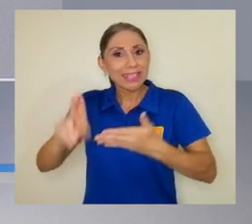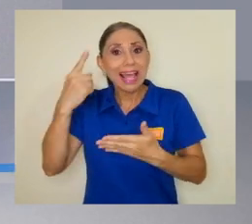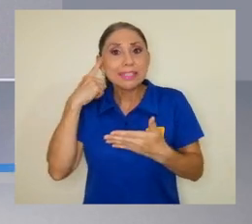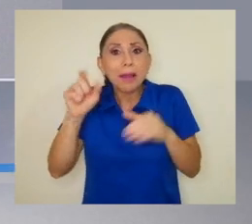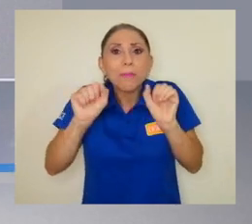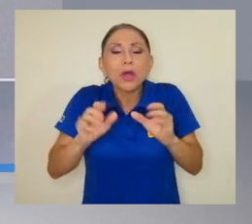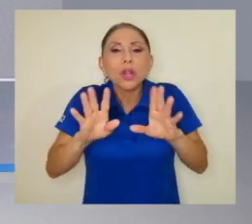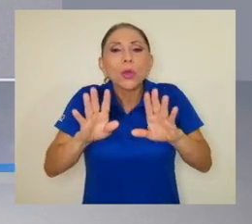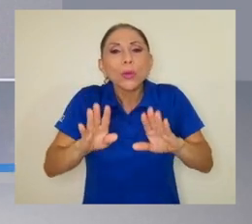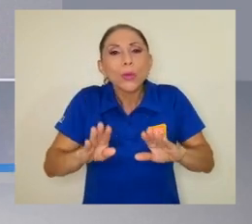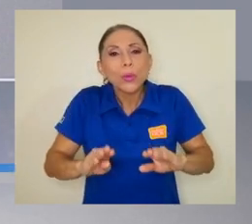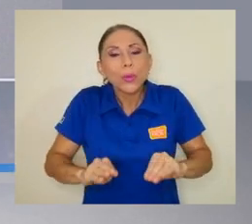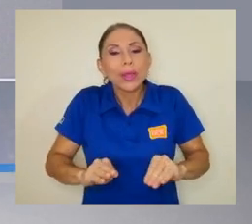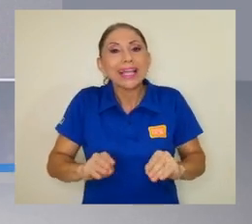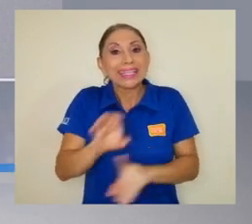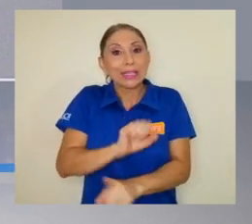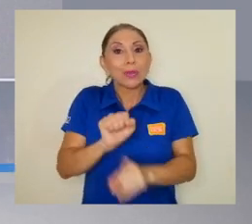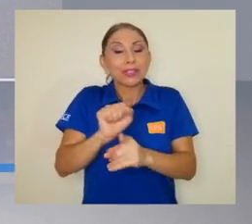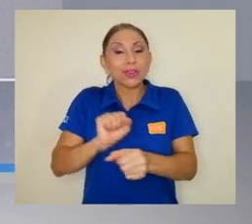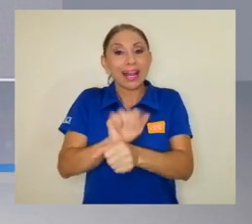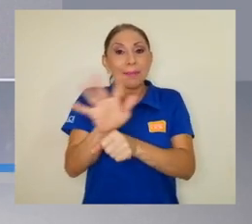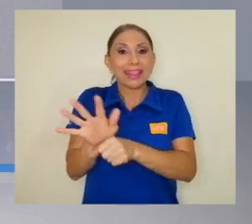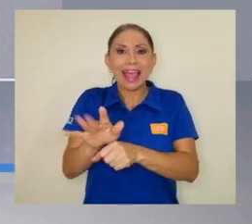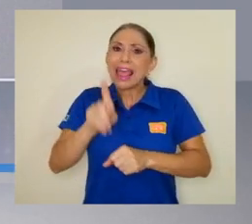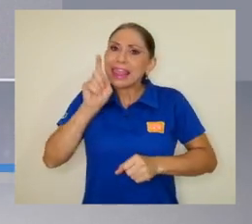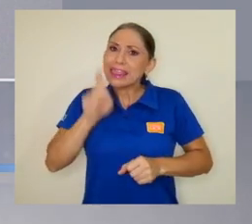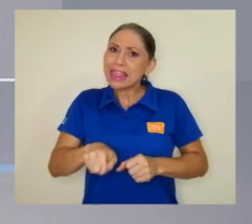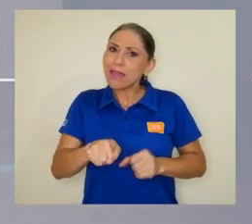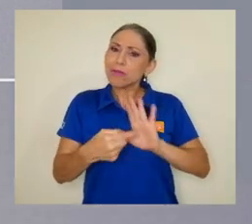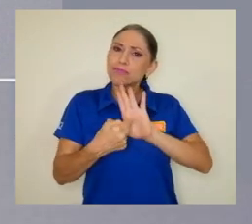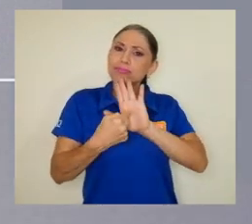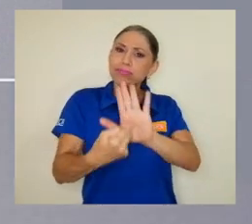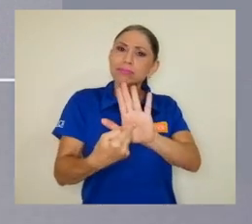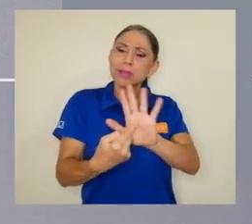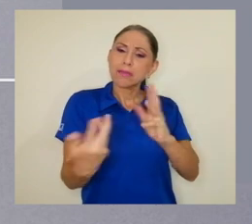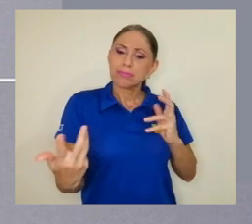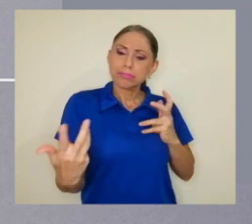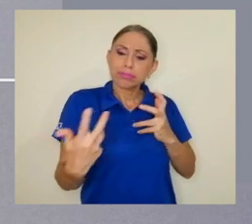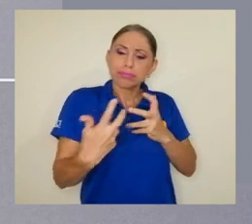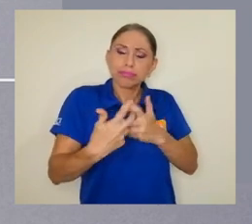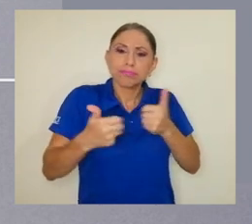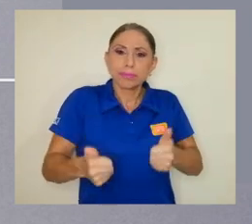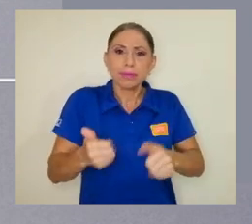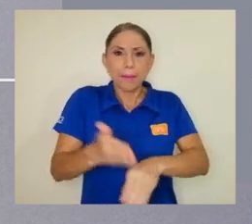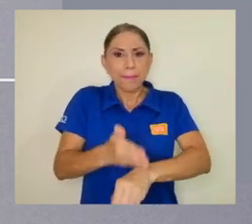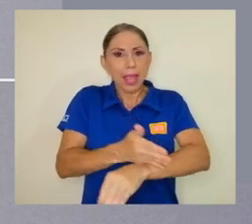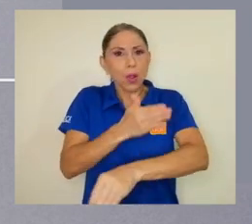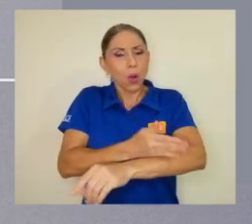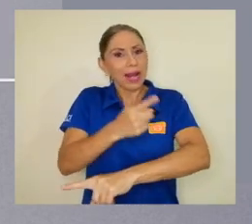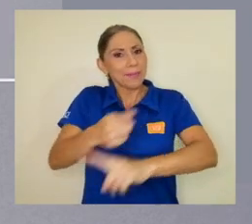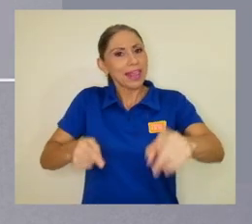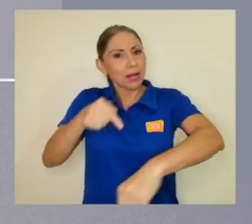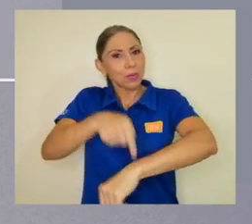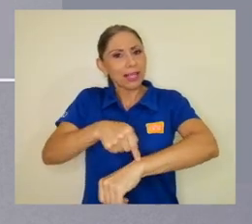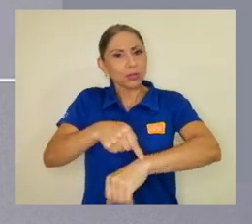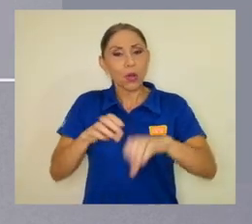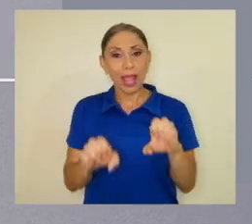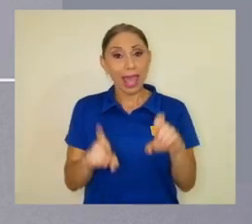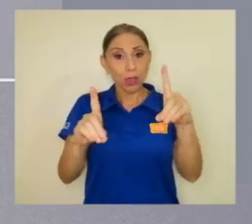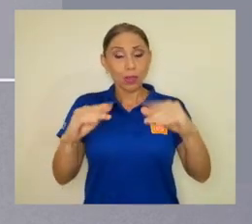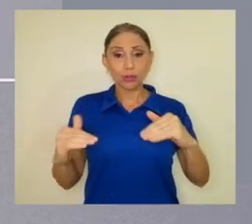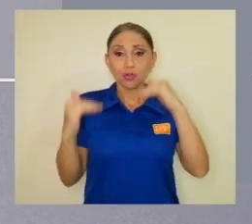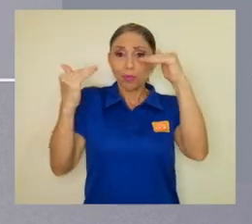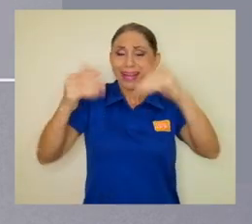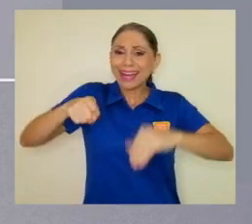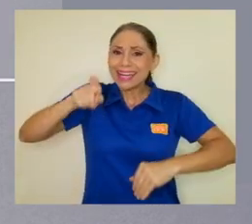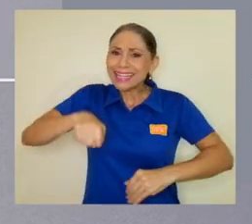primeros efectos de la pandemia debe inspirar su capacidad de adaptación y mejora en el mediano plazo. La educación superior